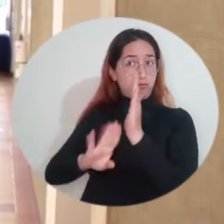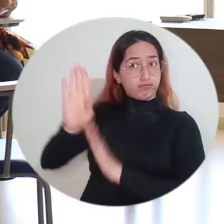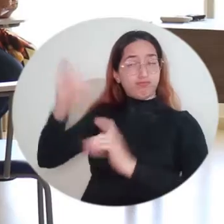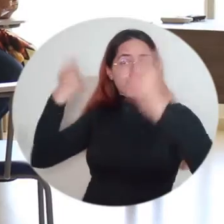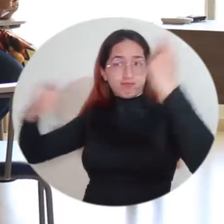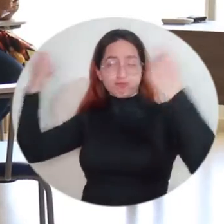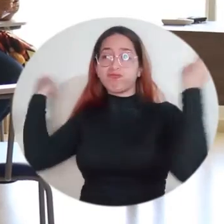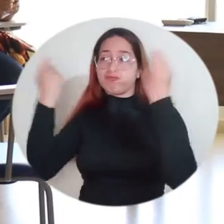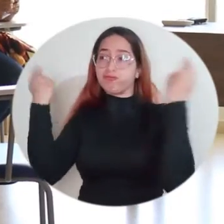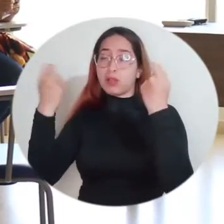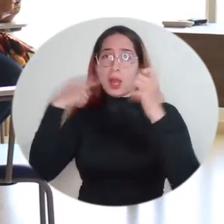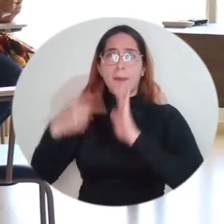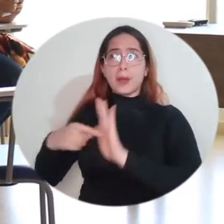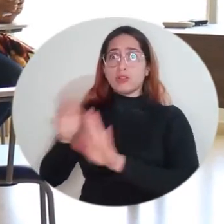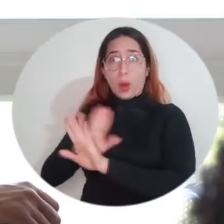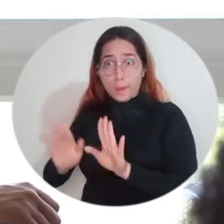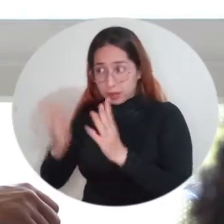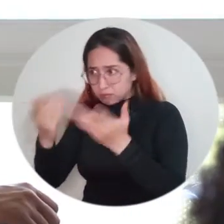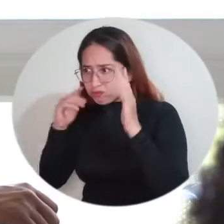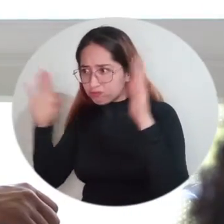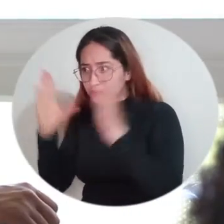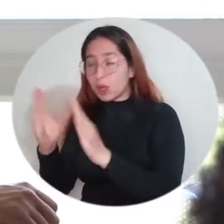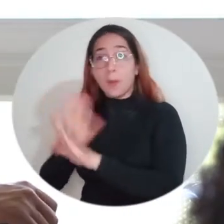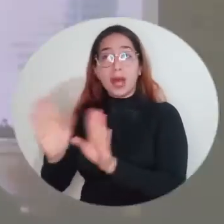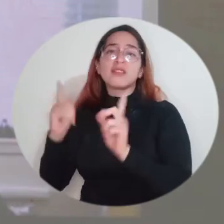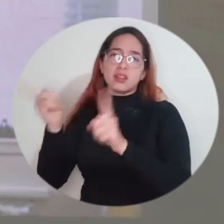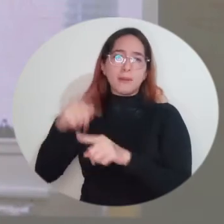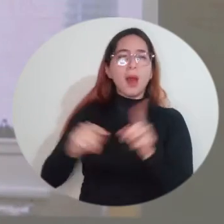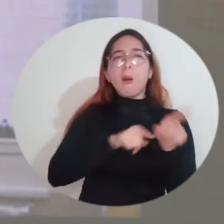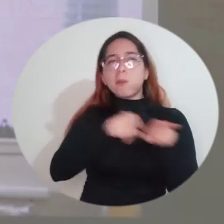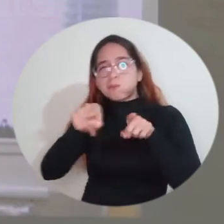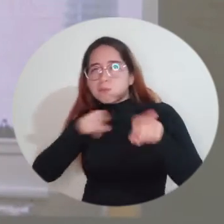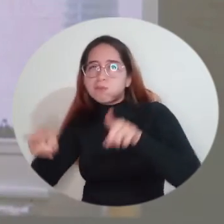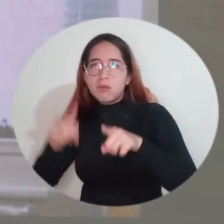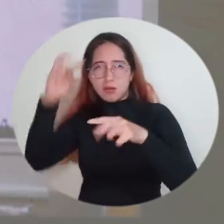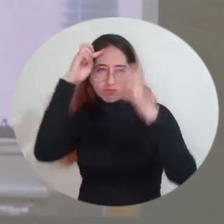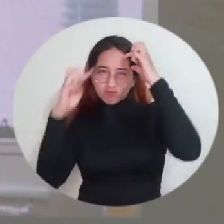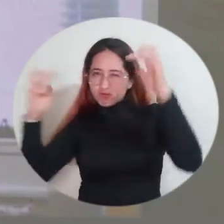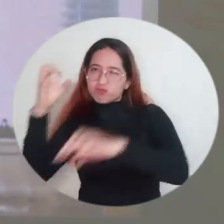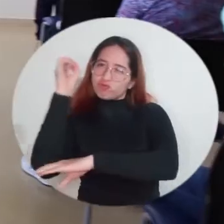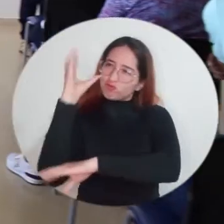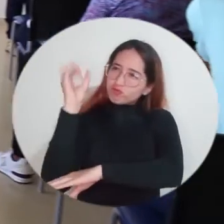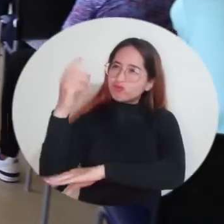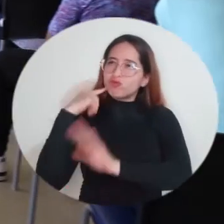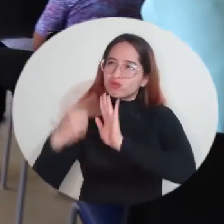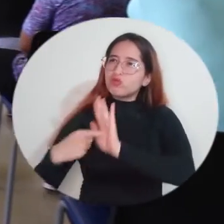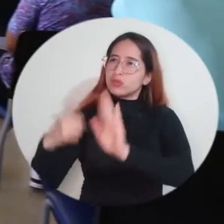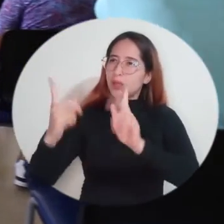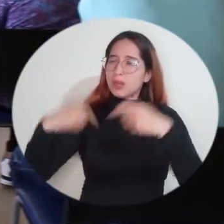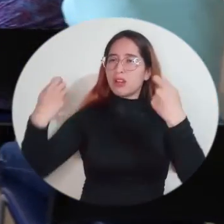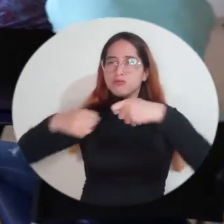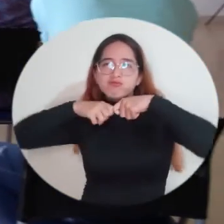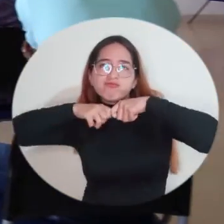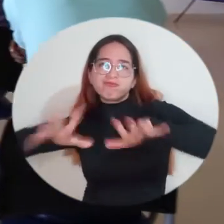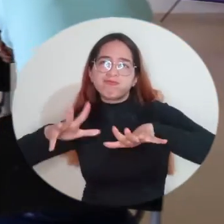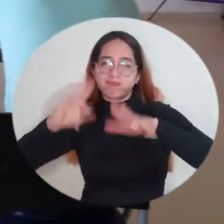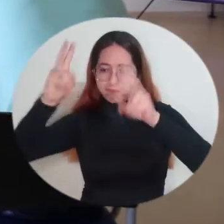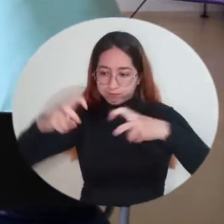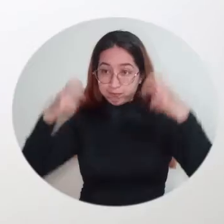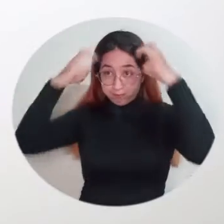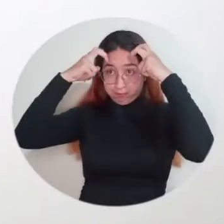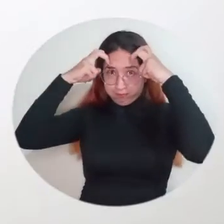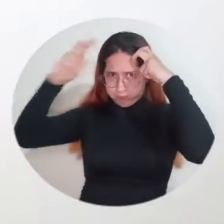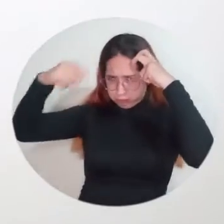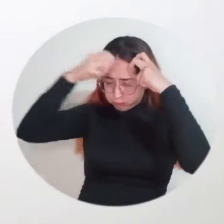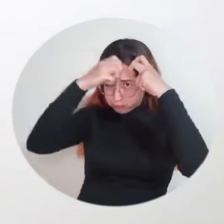sino también de la comunidad adscrita a lo que es el Infotep, con conferencistas reconocidos en todo lo que tiene que ver con ecoturismo y emprendimiento. Poder compartir